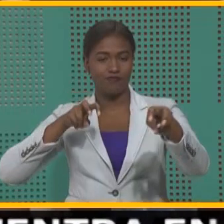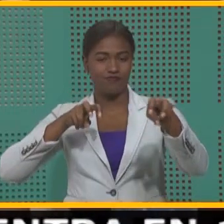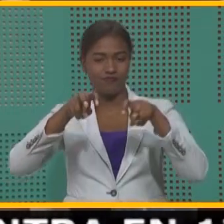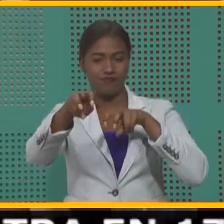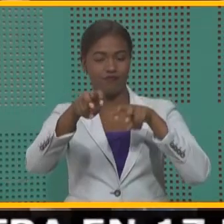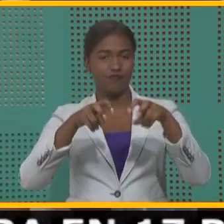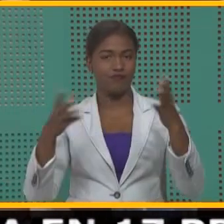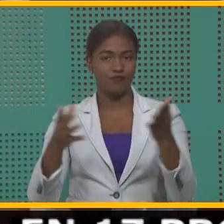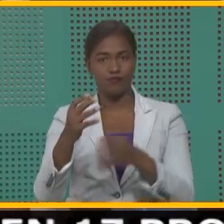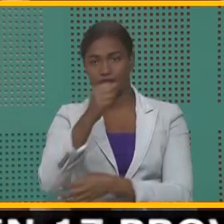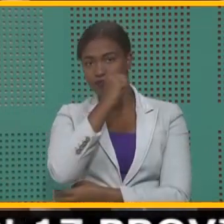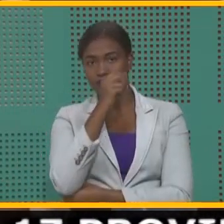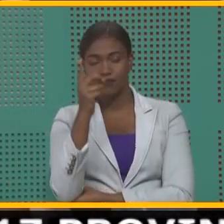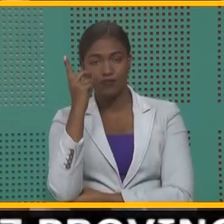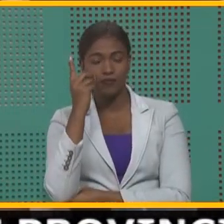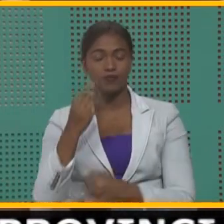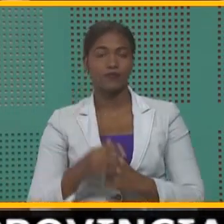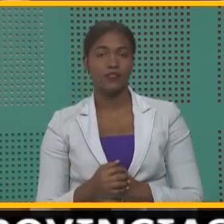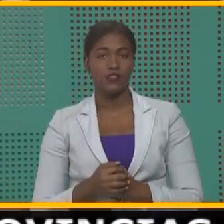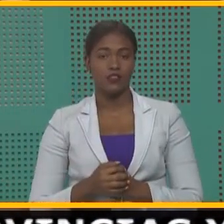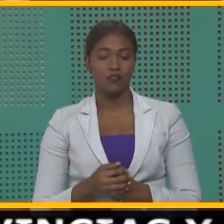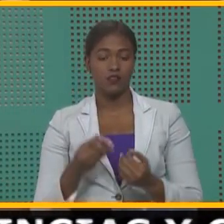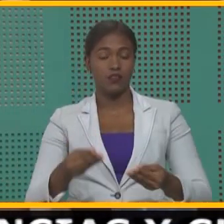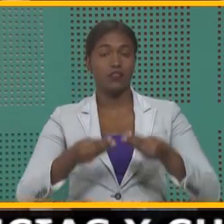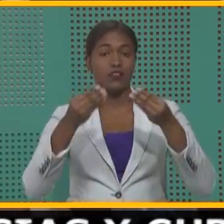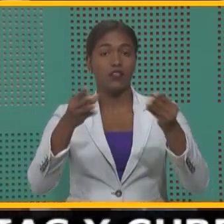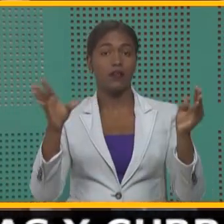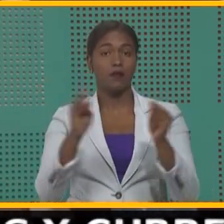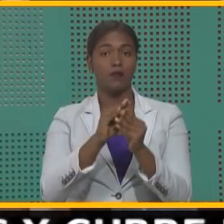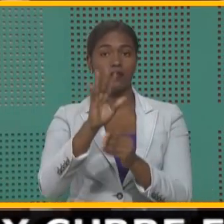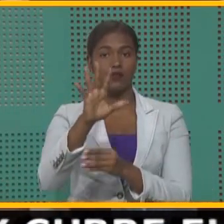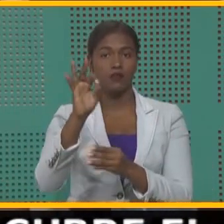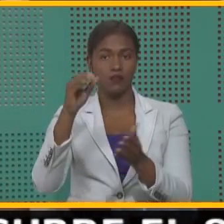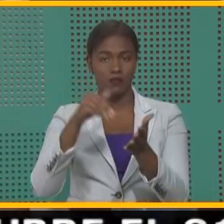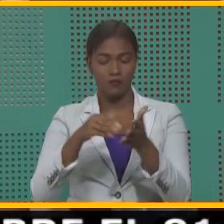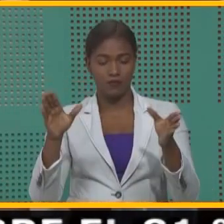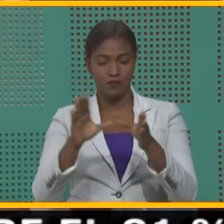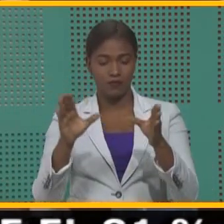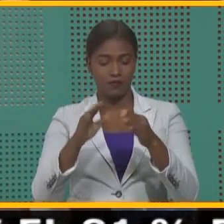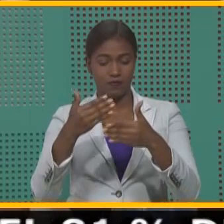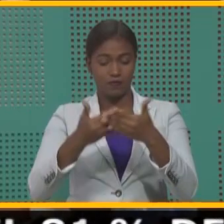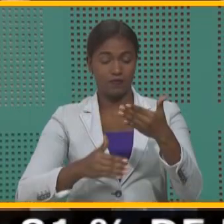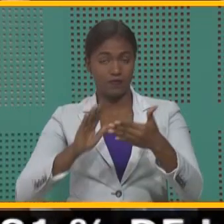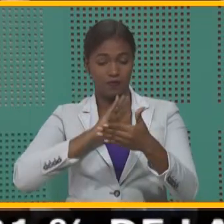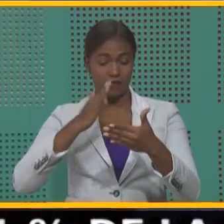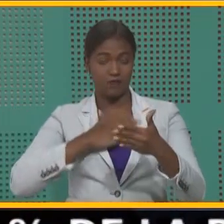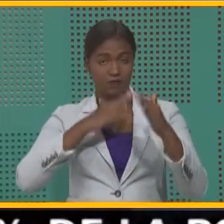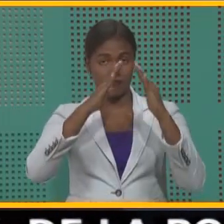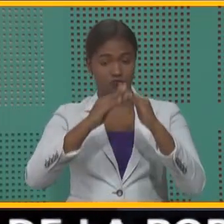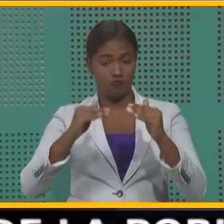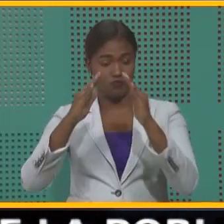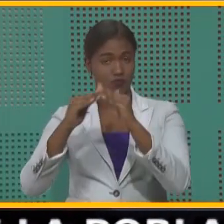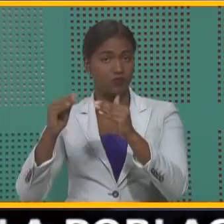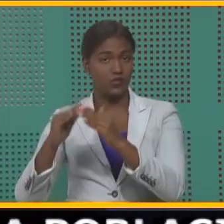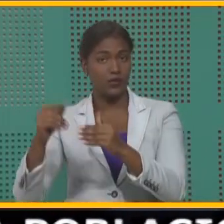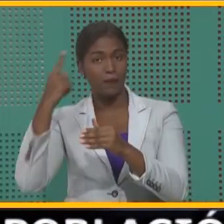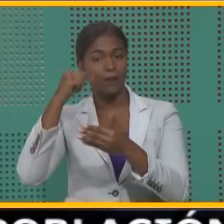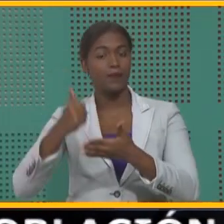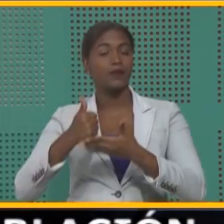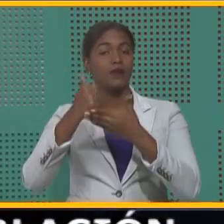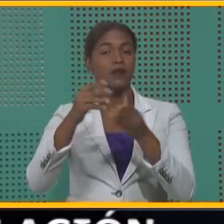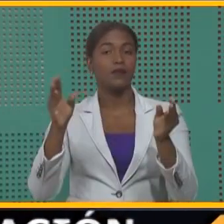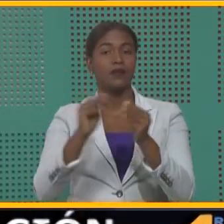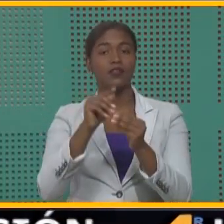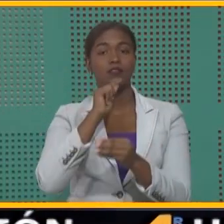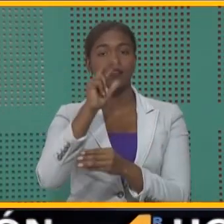Domingo. La entrega de más de 59.000 títulos de propiedades para beneficiar